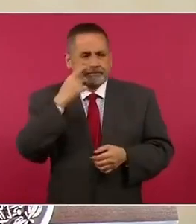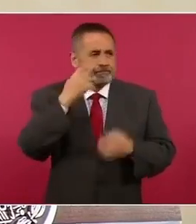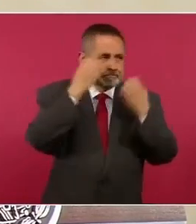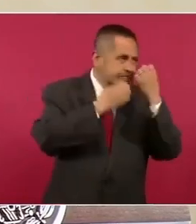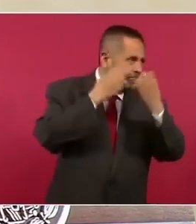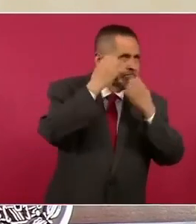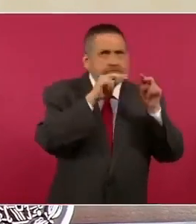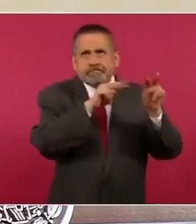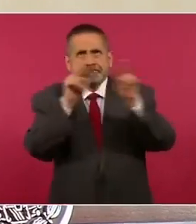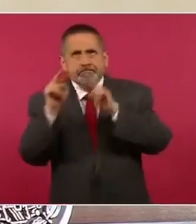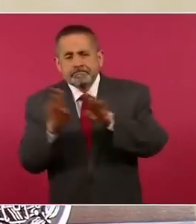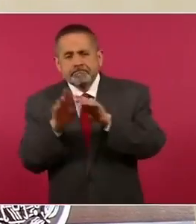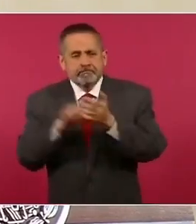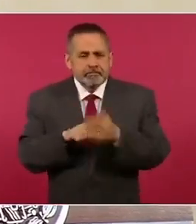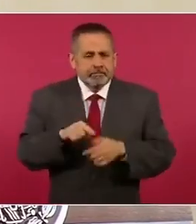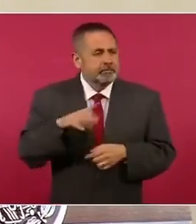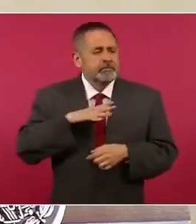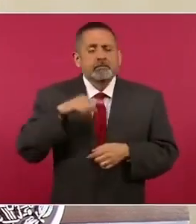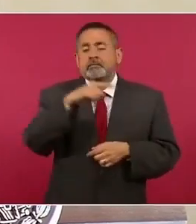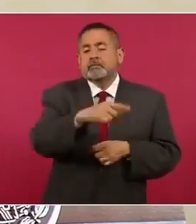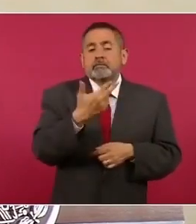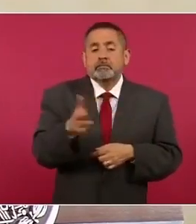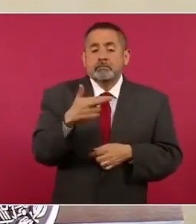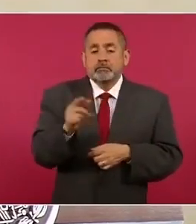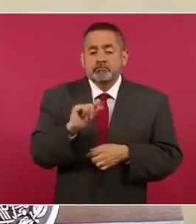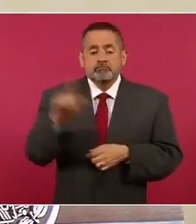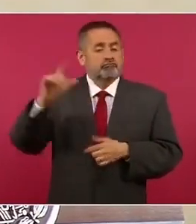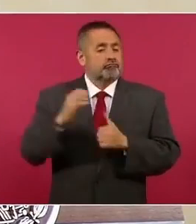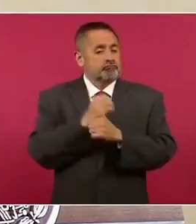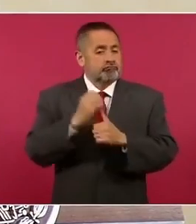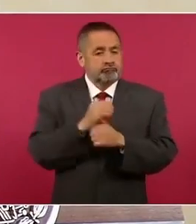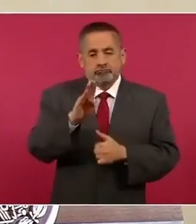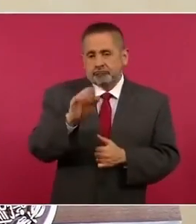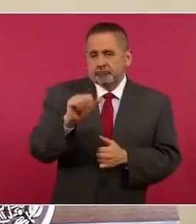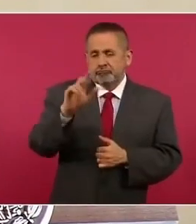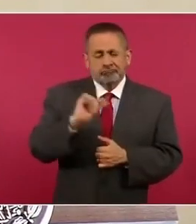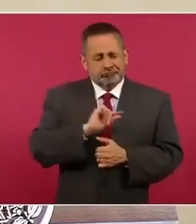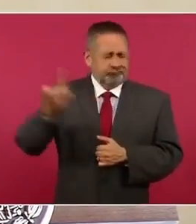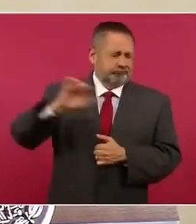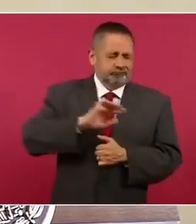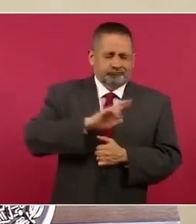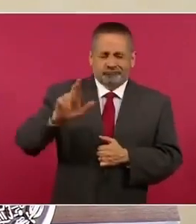y había un restaurante famoso bar restaurante famoso